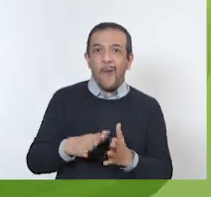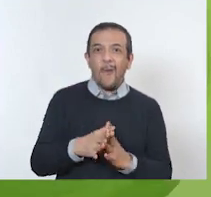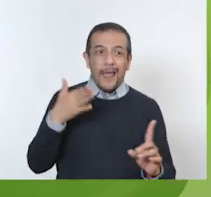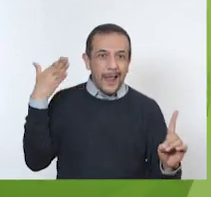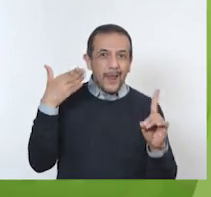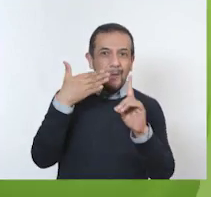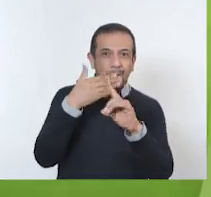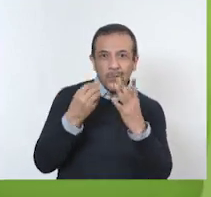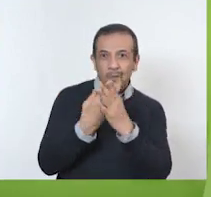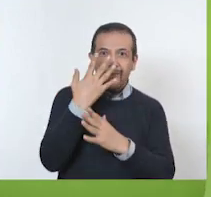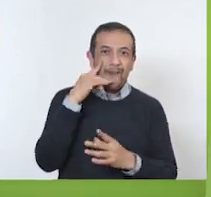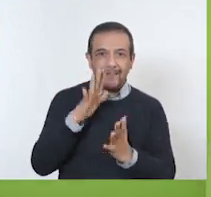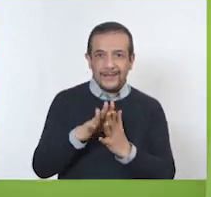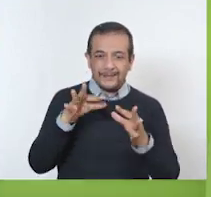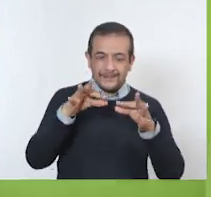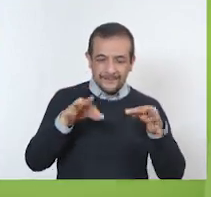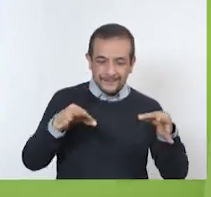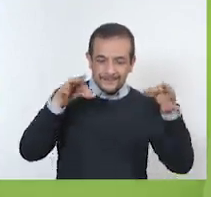¡Abre el sobre! ¡Abre el sobre!